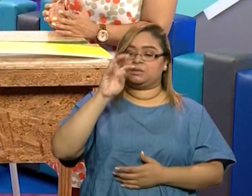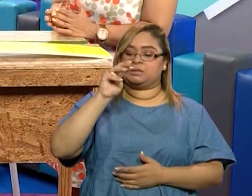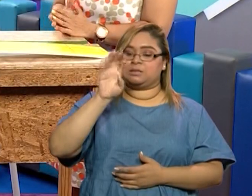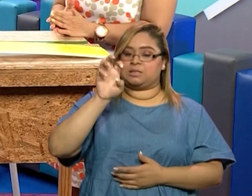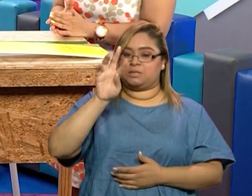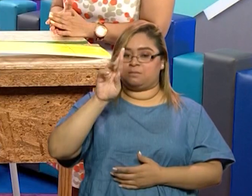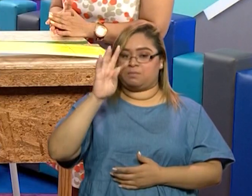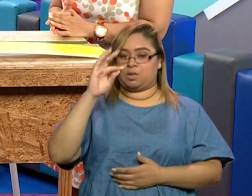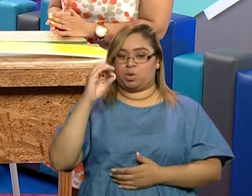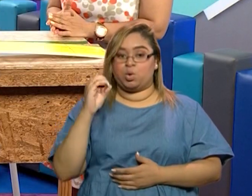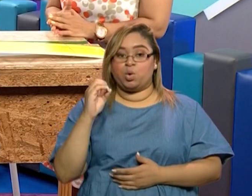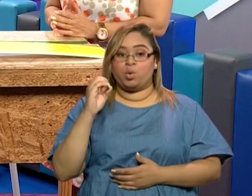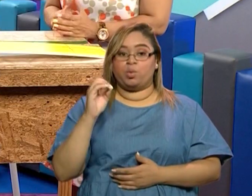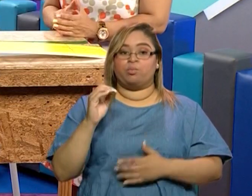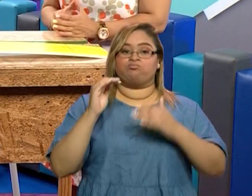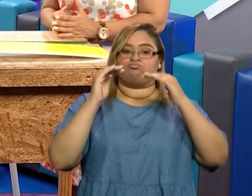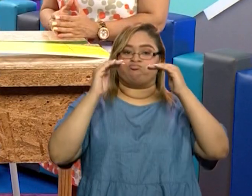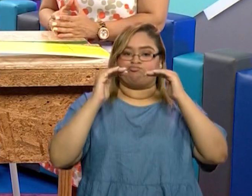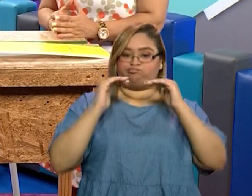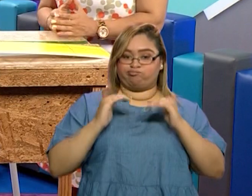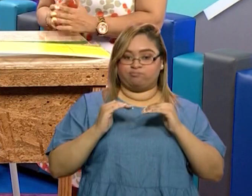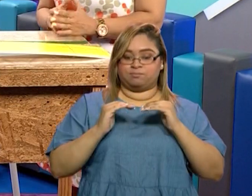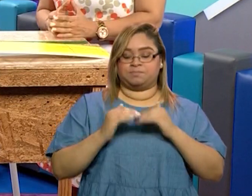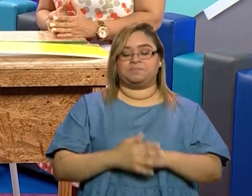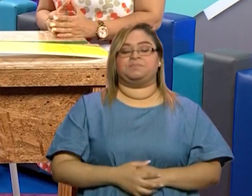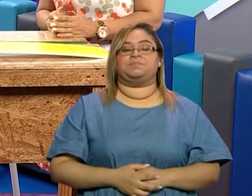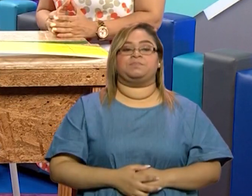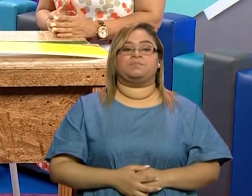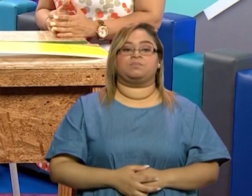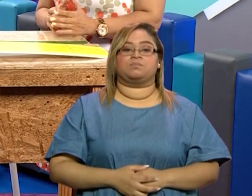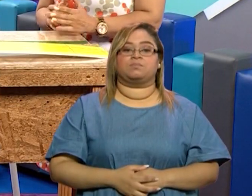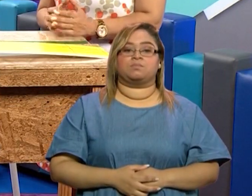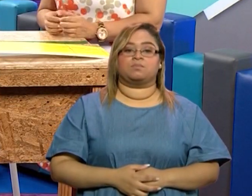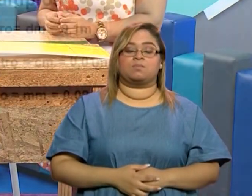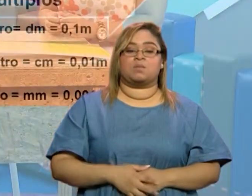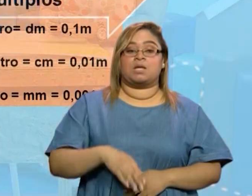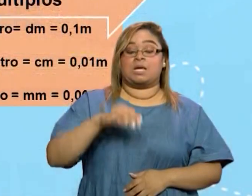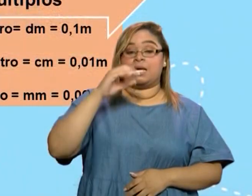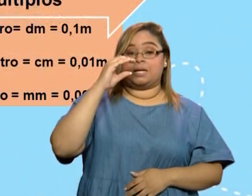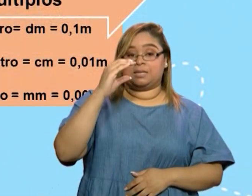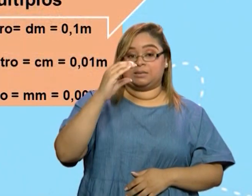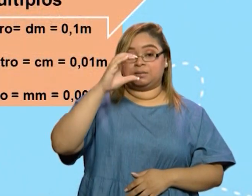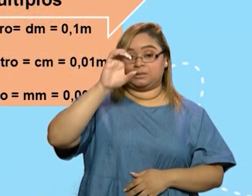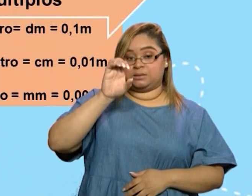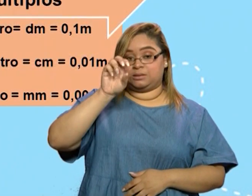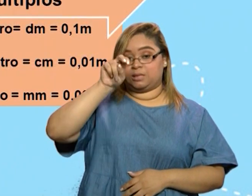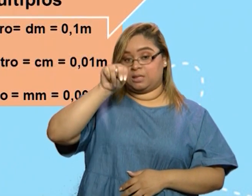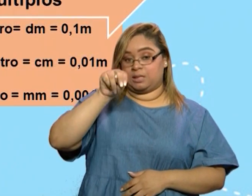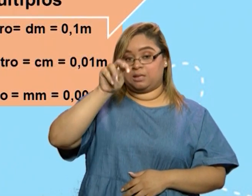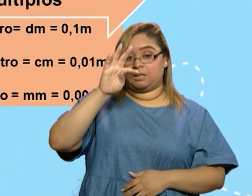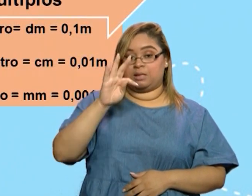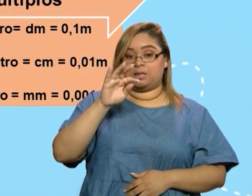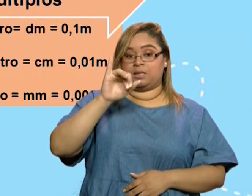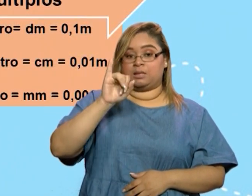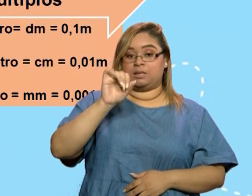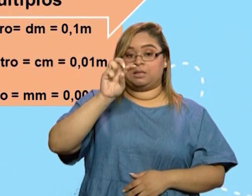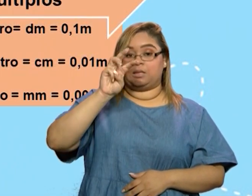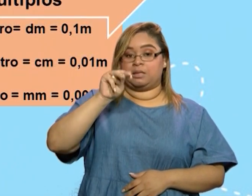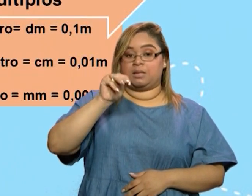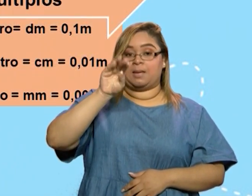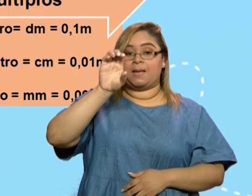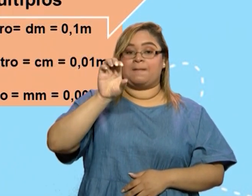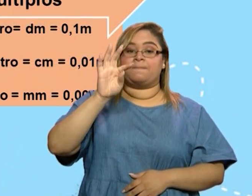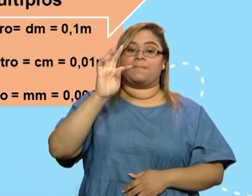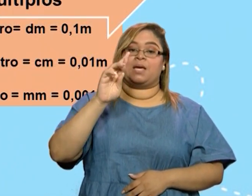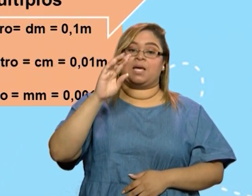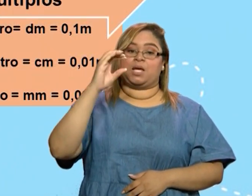Y los submúltiplos son decímetros, centímetros y milímetros. Pero la maestra Michelle, como siempre,